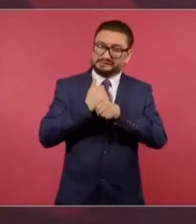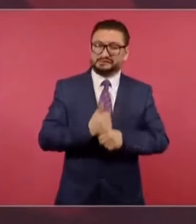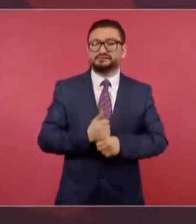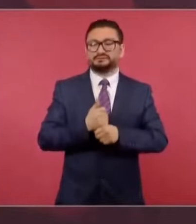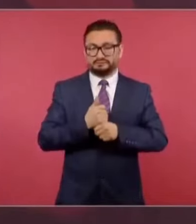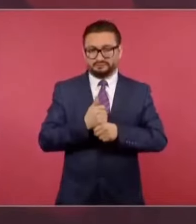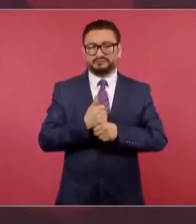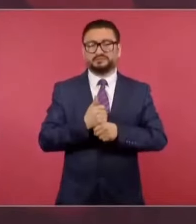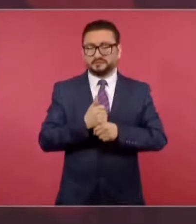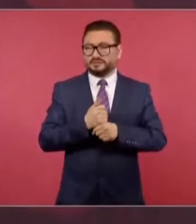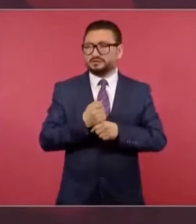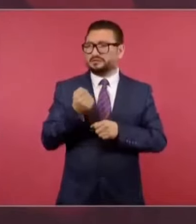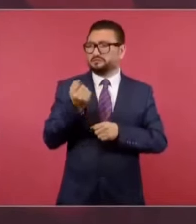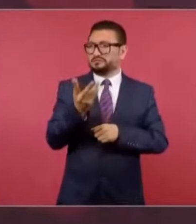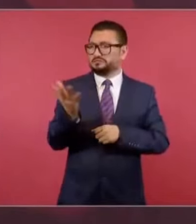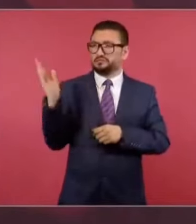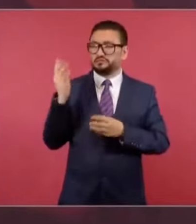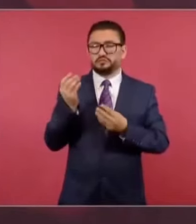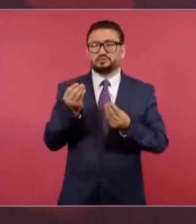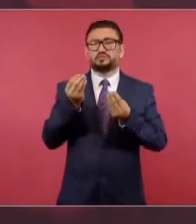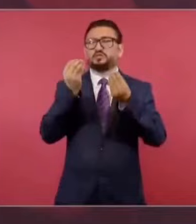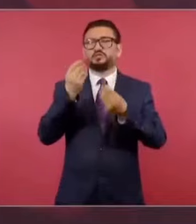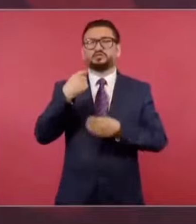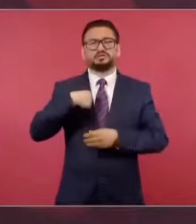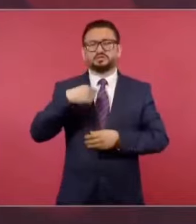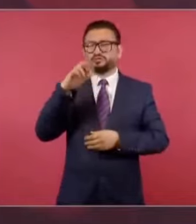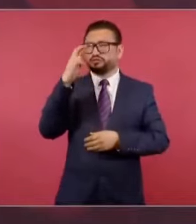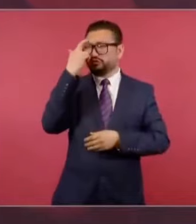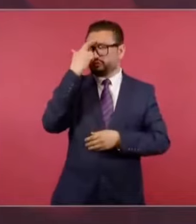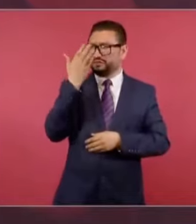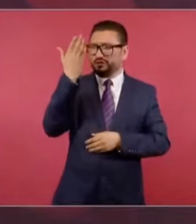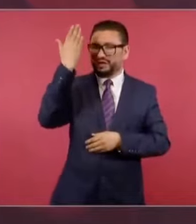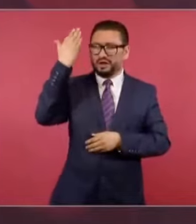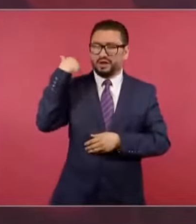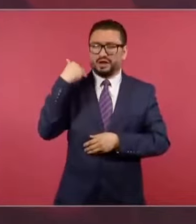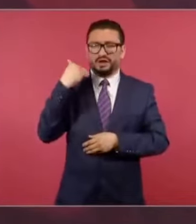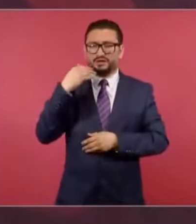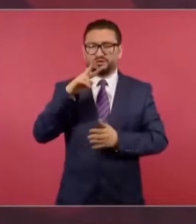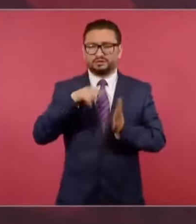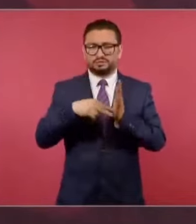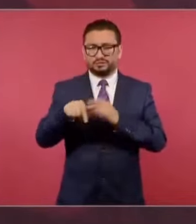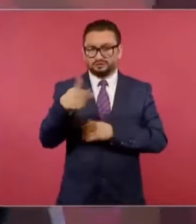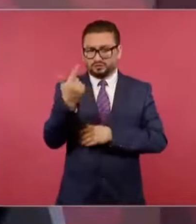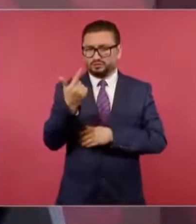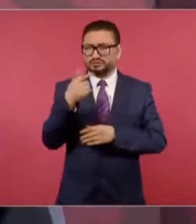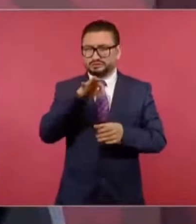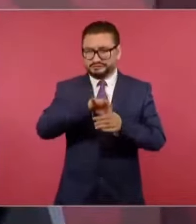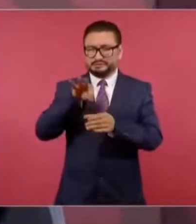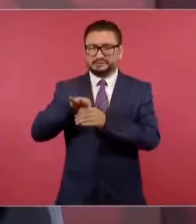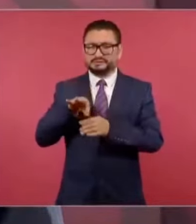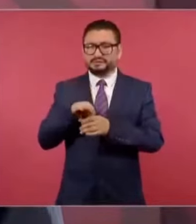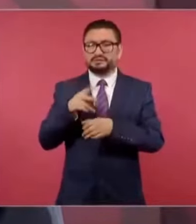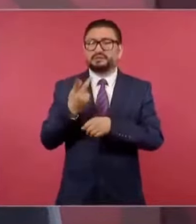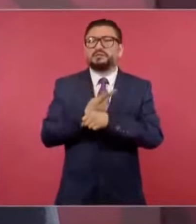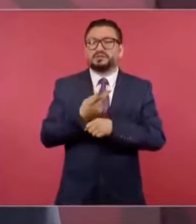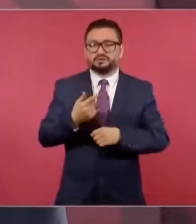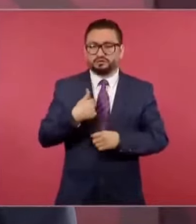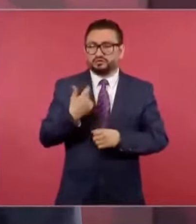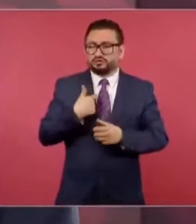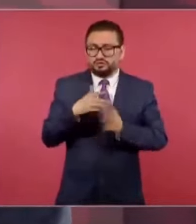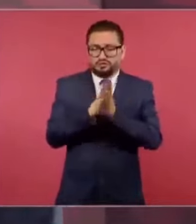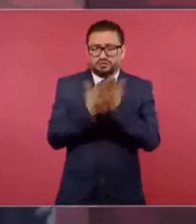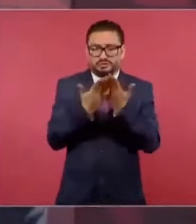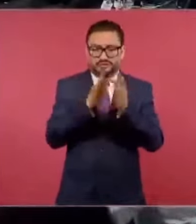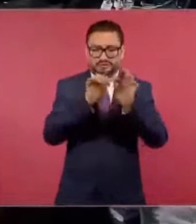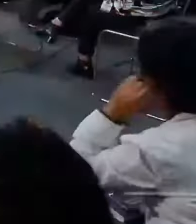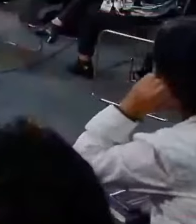Y muchos, yo me acuerdo en la elección del 12, tuve que escribir un libro que